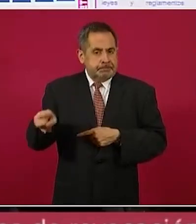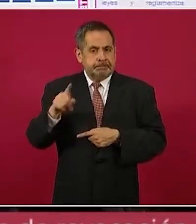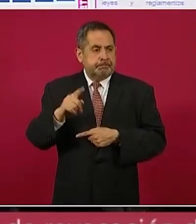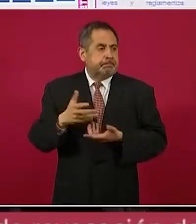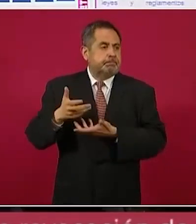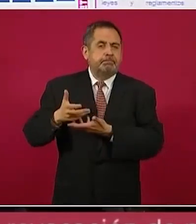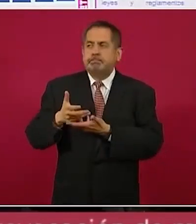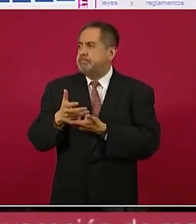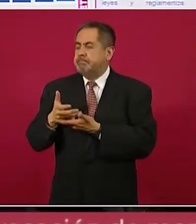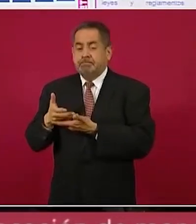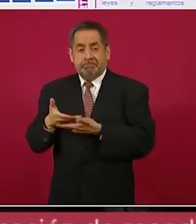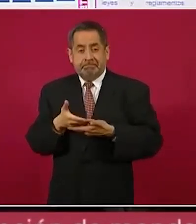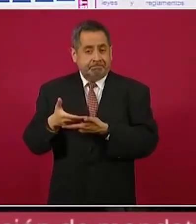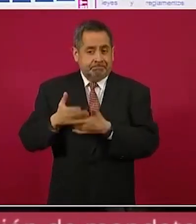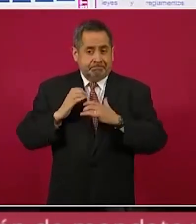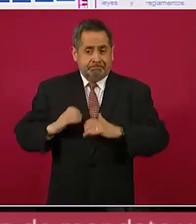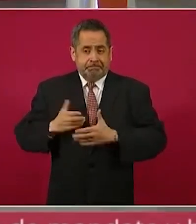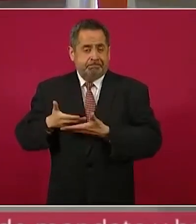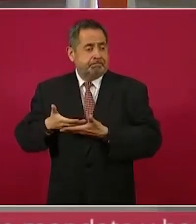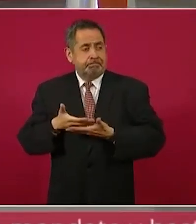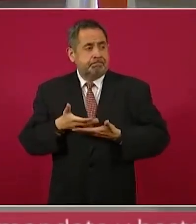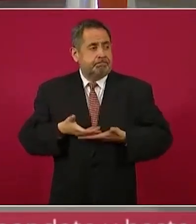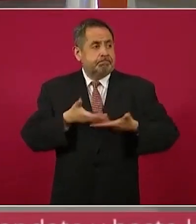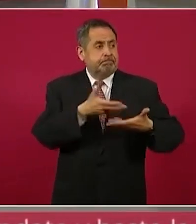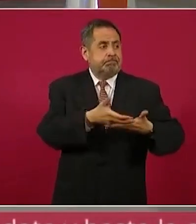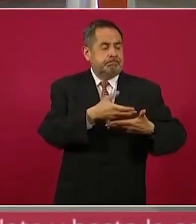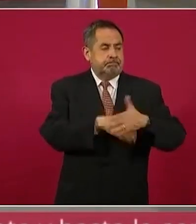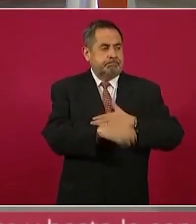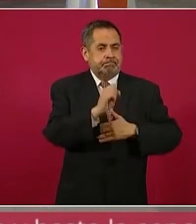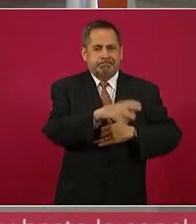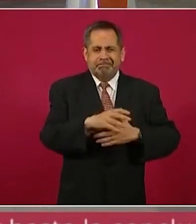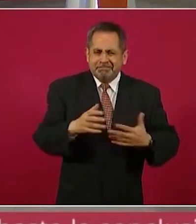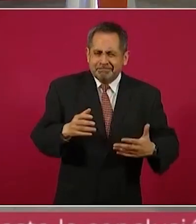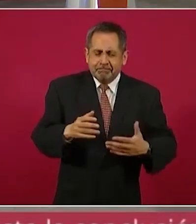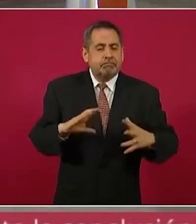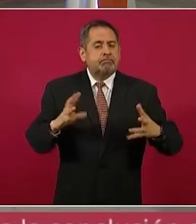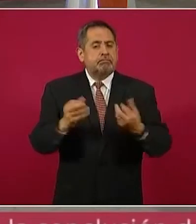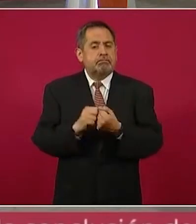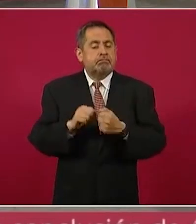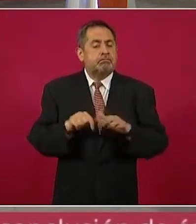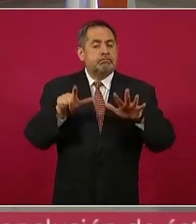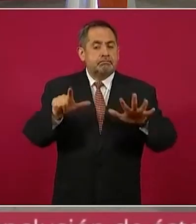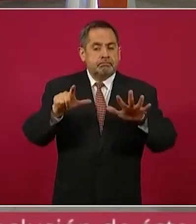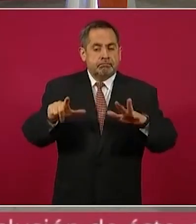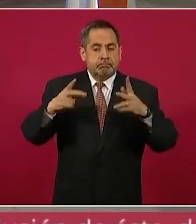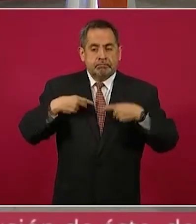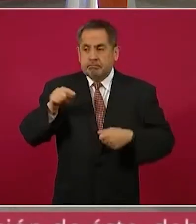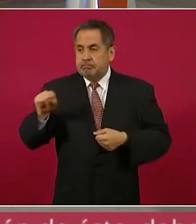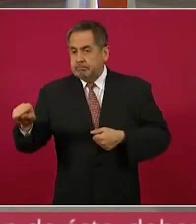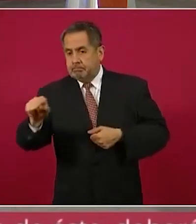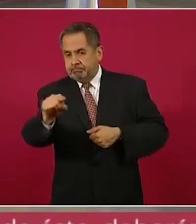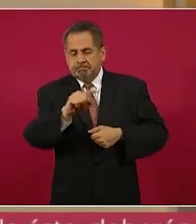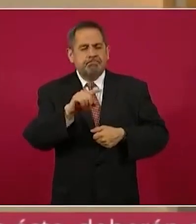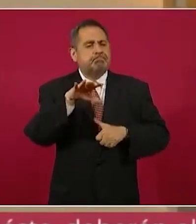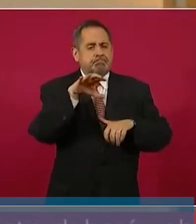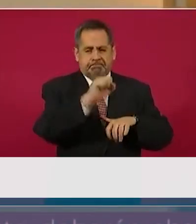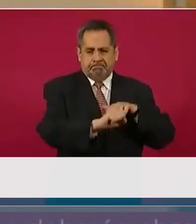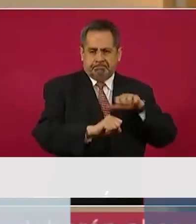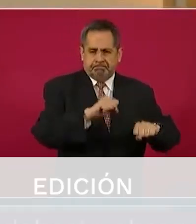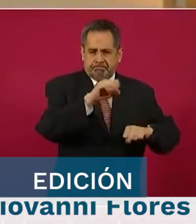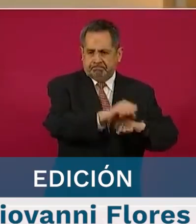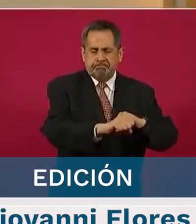bebé al reclusorio. Hay además 17 servidores públicos detenidos